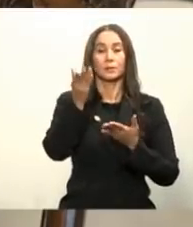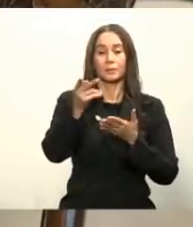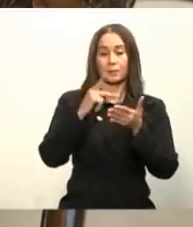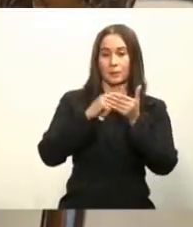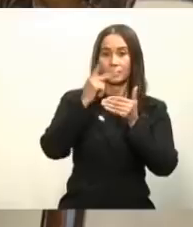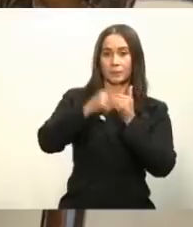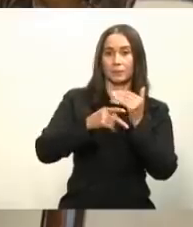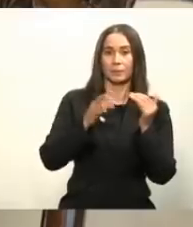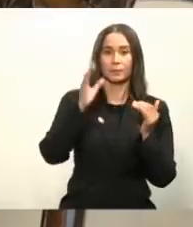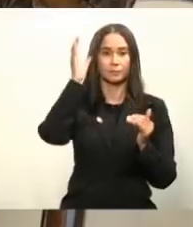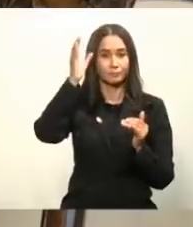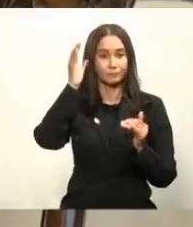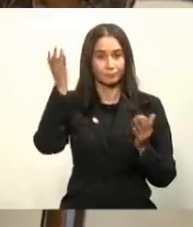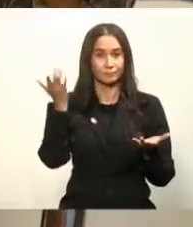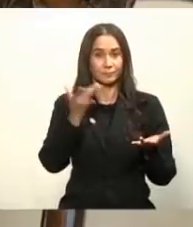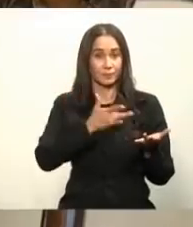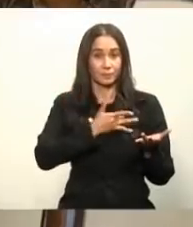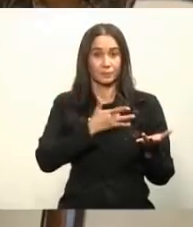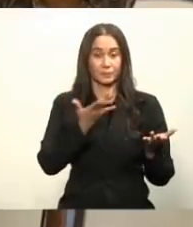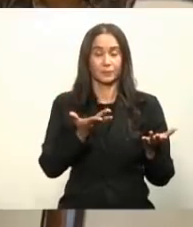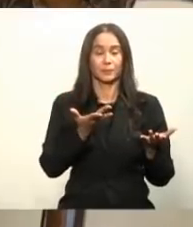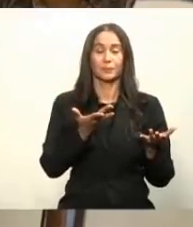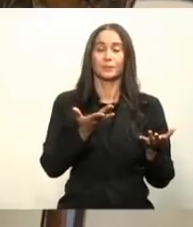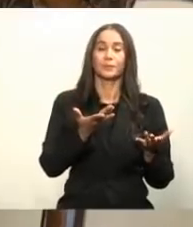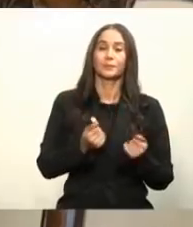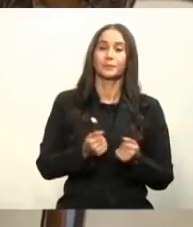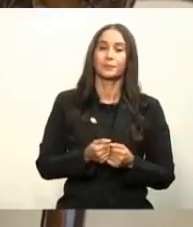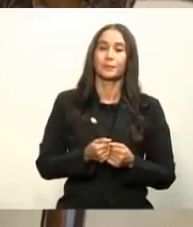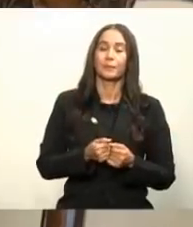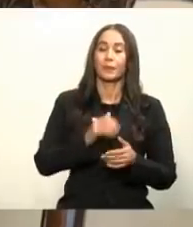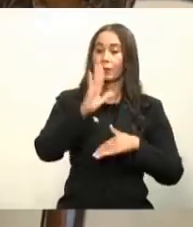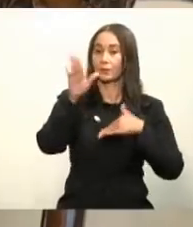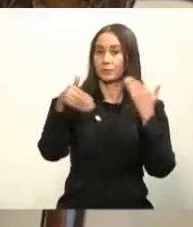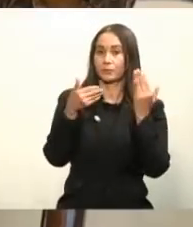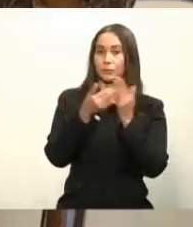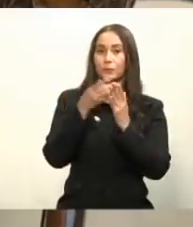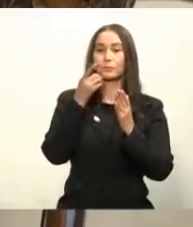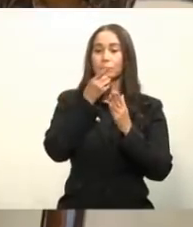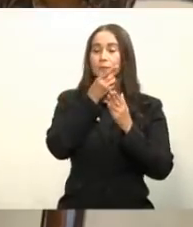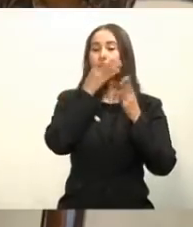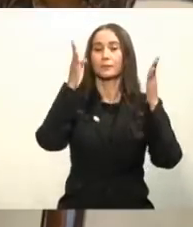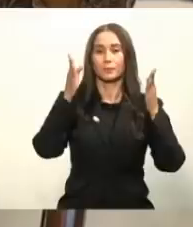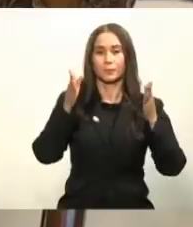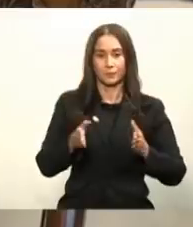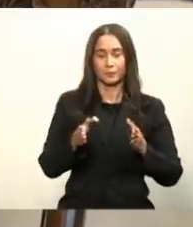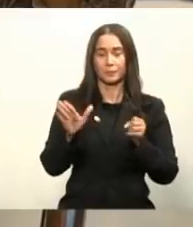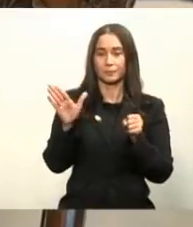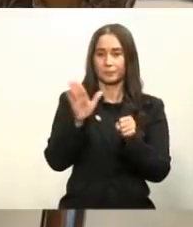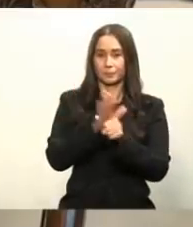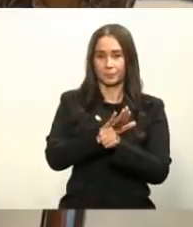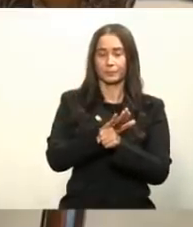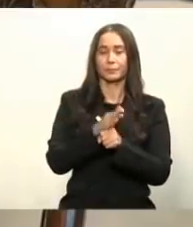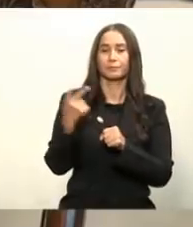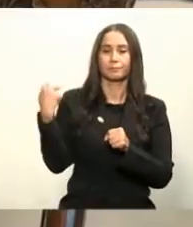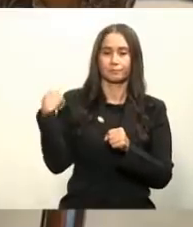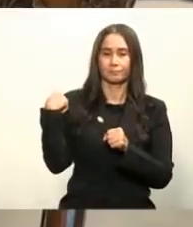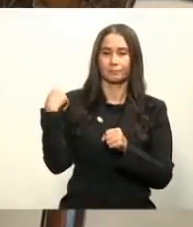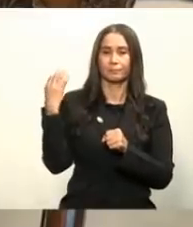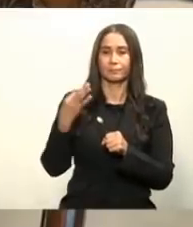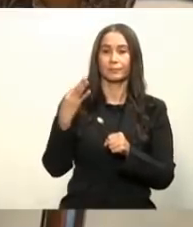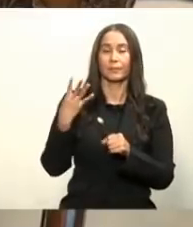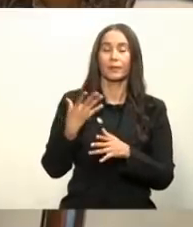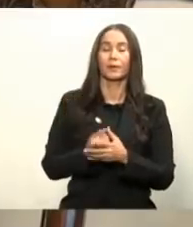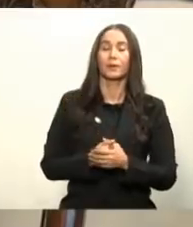plan de concientización que tenemos que la totalidad de la población que debe vacunarse así lo hará